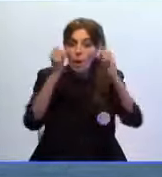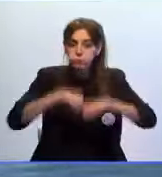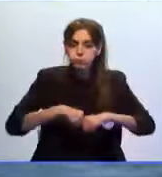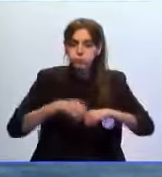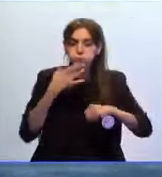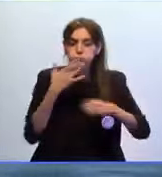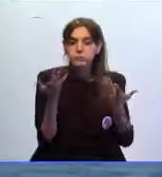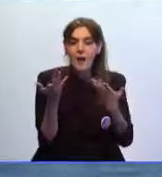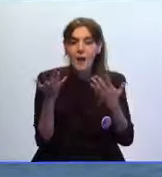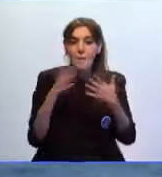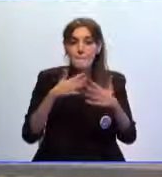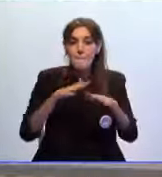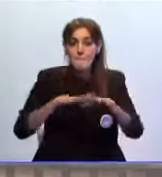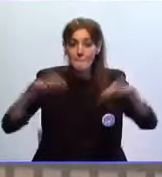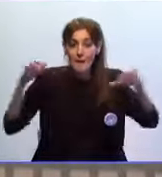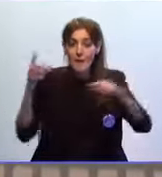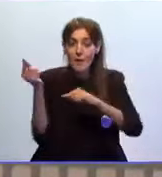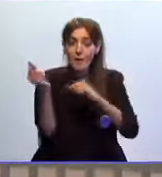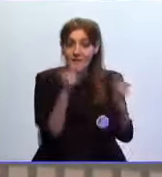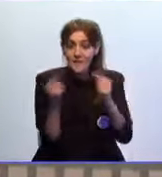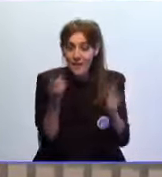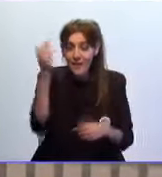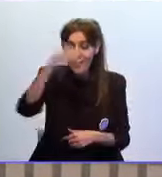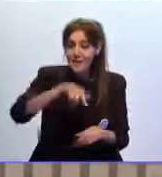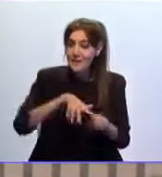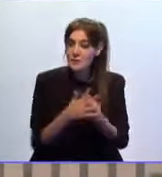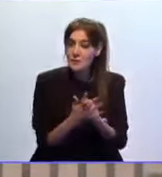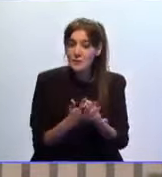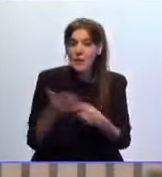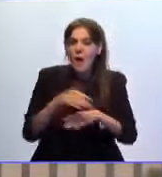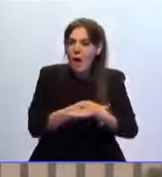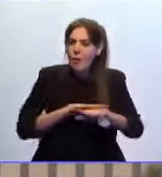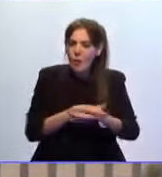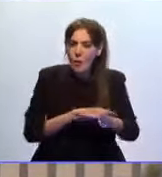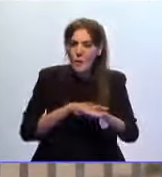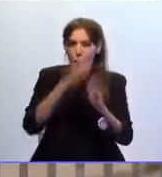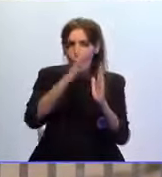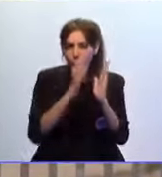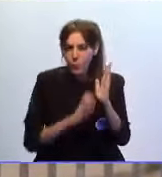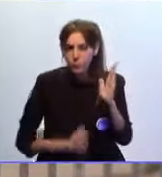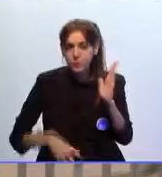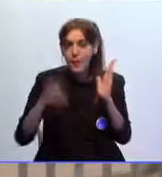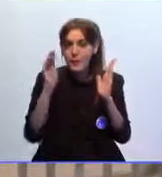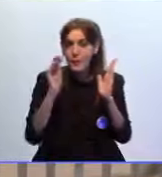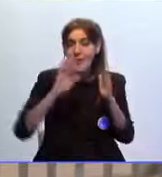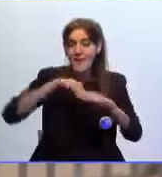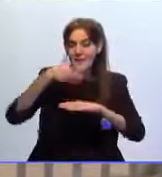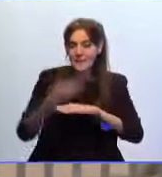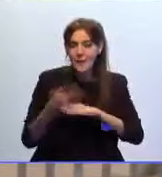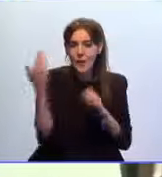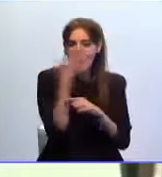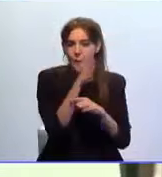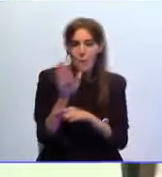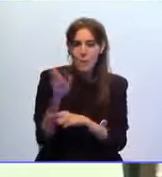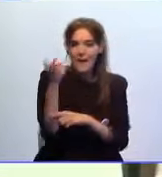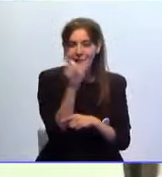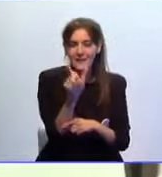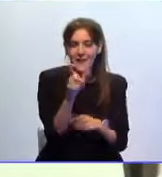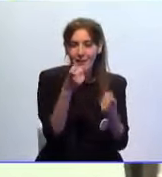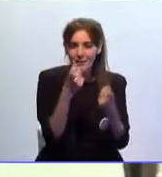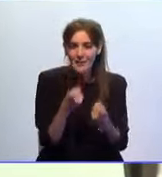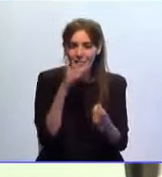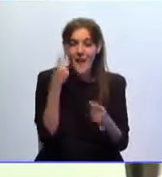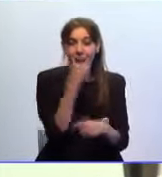Pleno de la Asamblea que insta al Gobierno central, como decimos, a elaborar un informe de consultoría externa que muestre las cantidades pendientes de